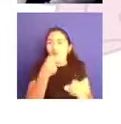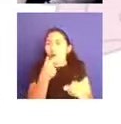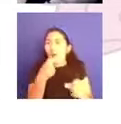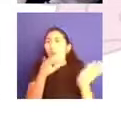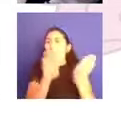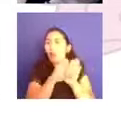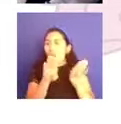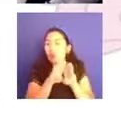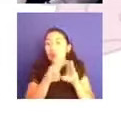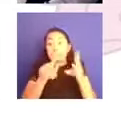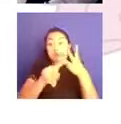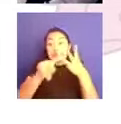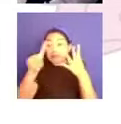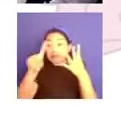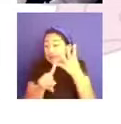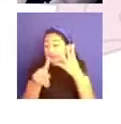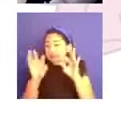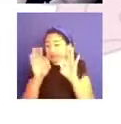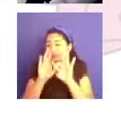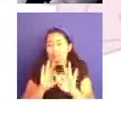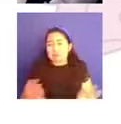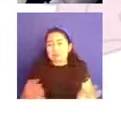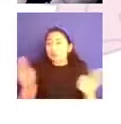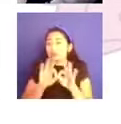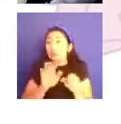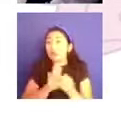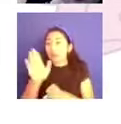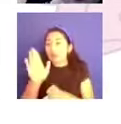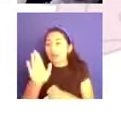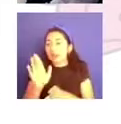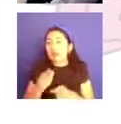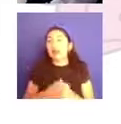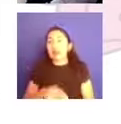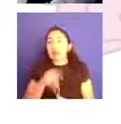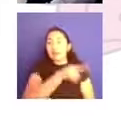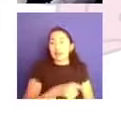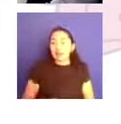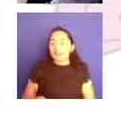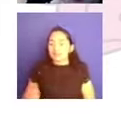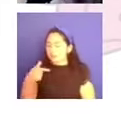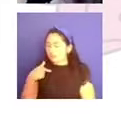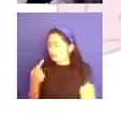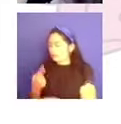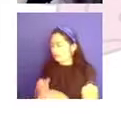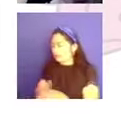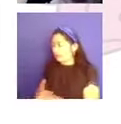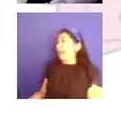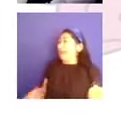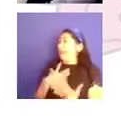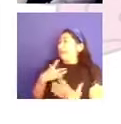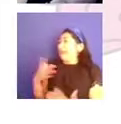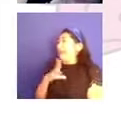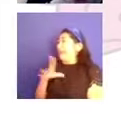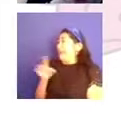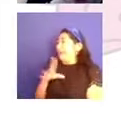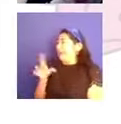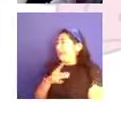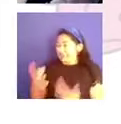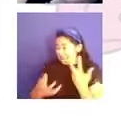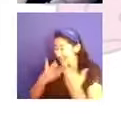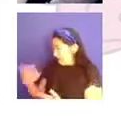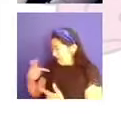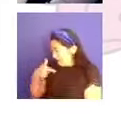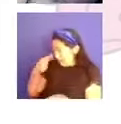también bien importante tiene que ver con la cuestión del impacto, es decir, los miedos, el significado.